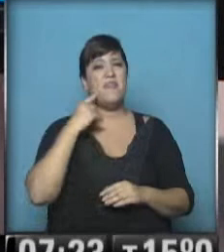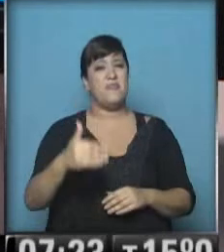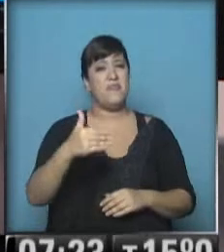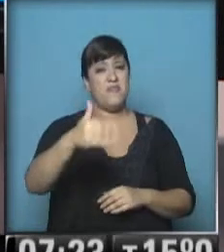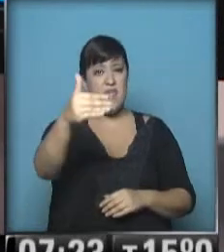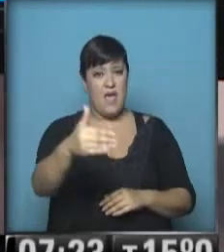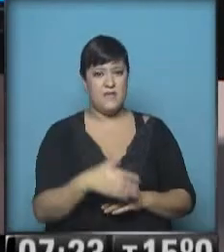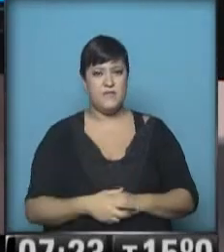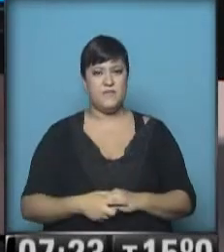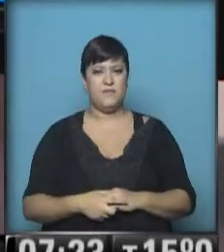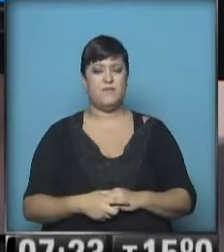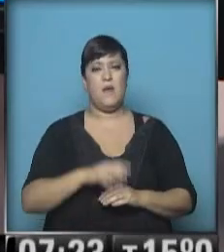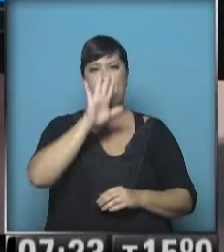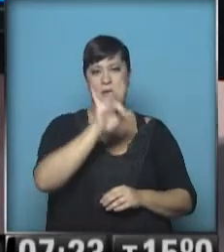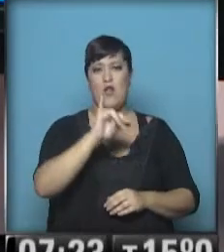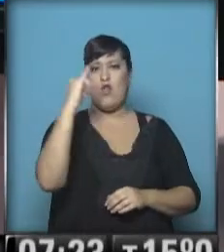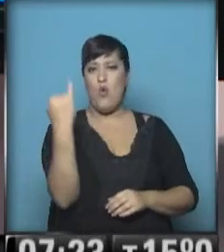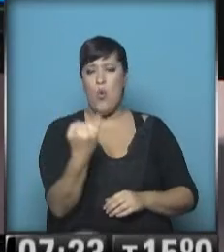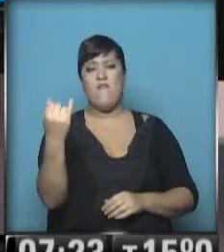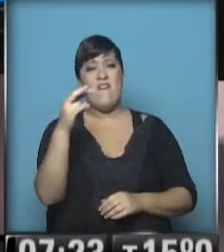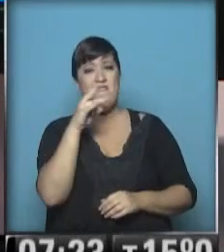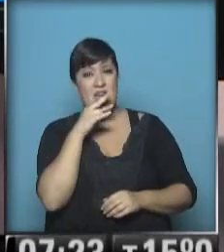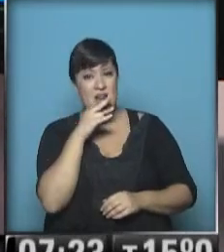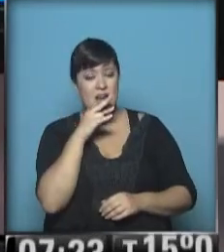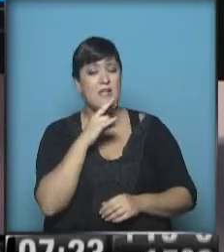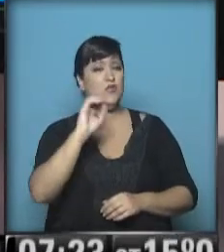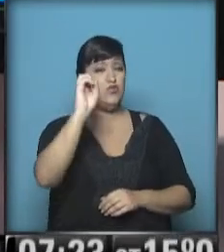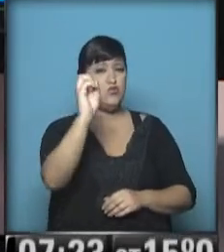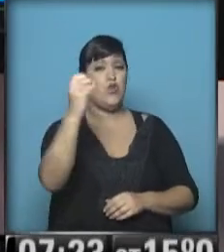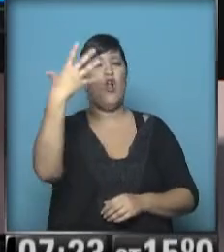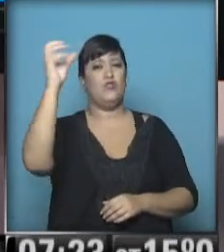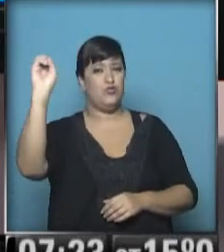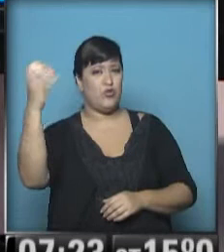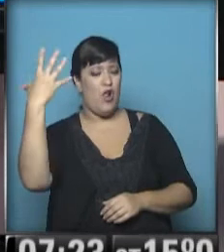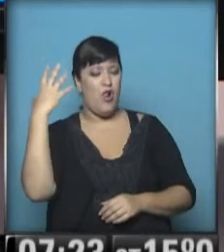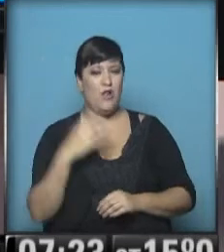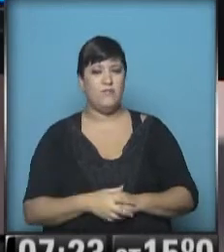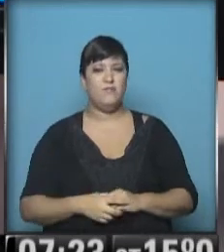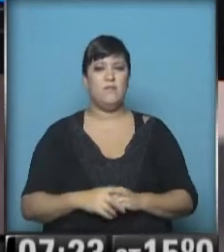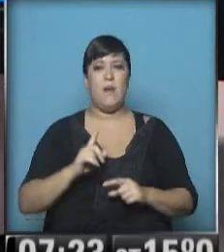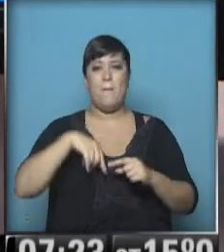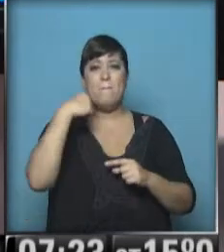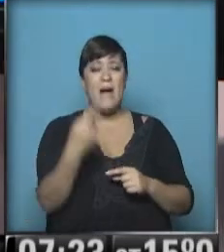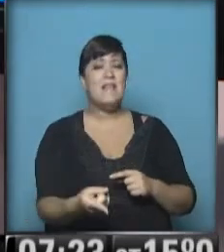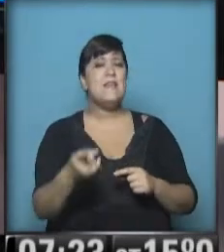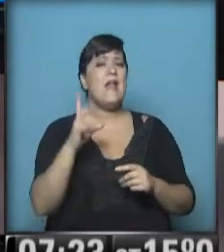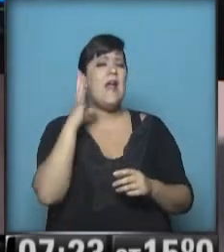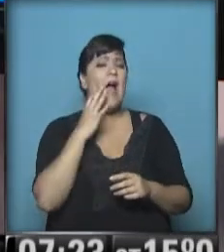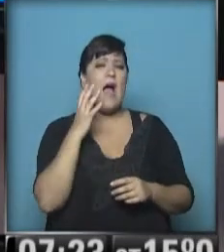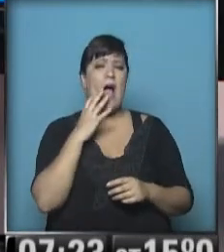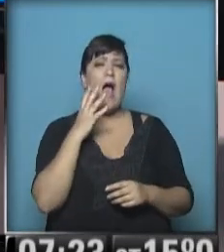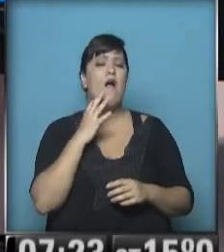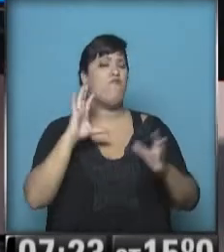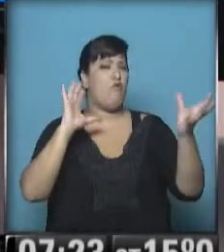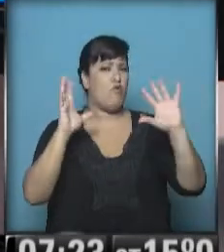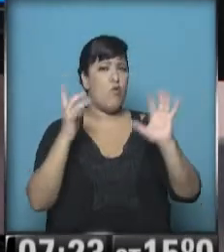extendido. Miércoles, jueves, viernes, solazo. Mañana, un poquitito, eh, alguna que otra